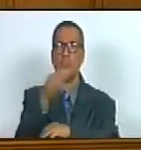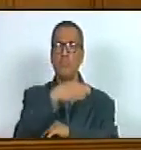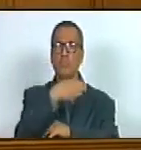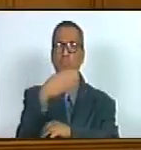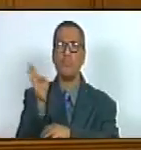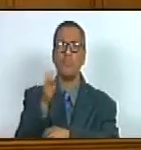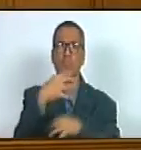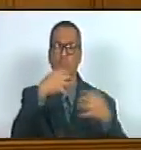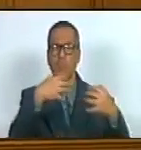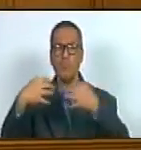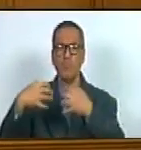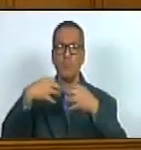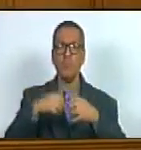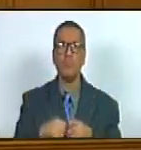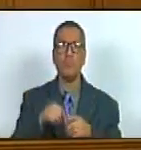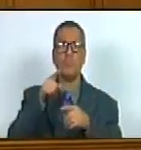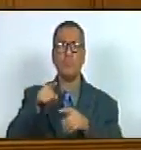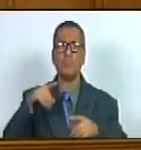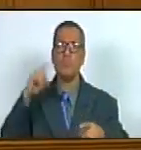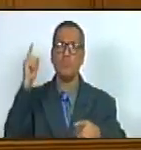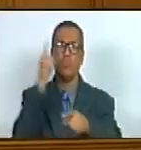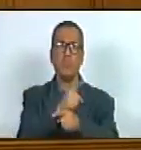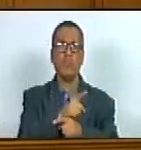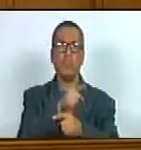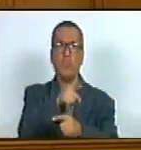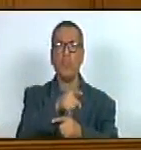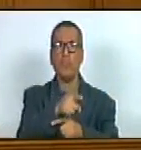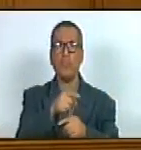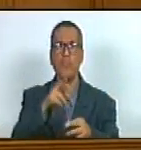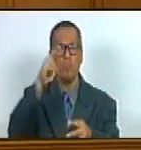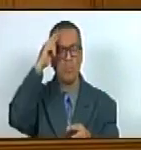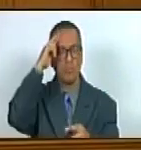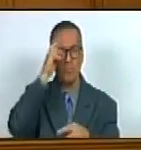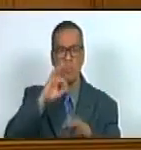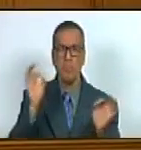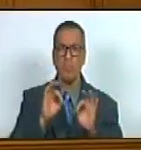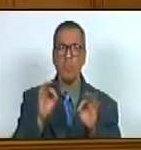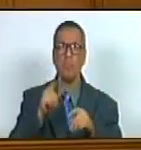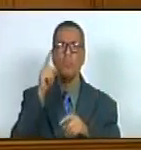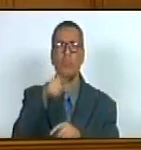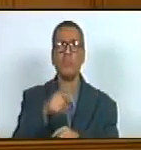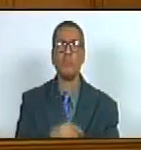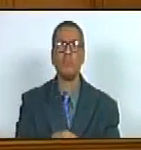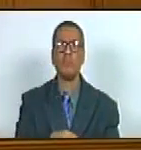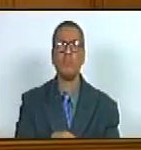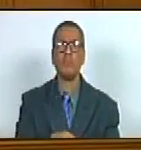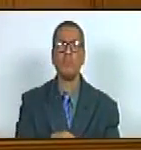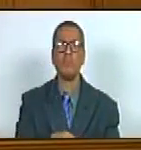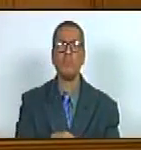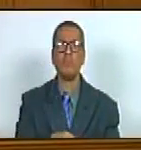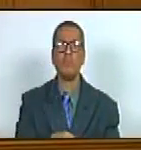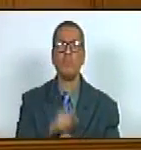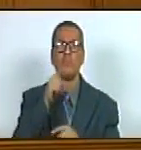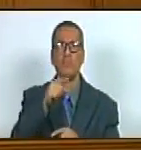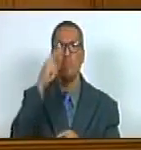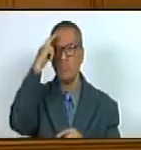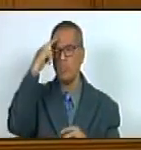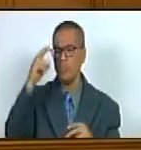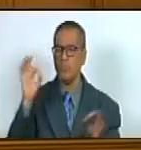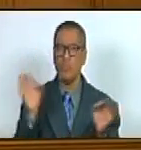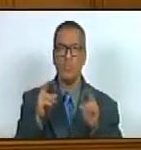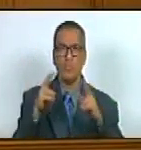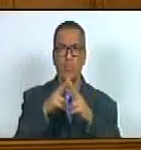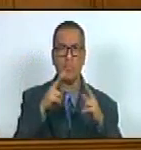de lucha contra el irrespeto contra el desconocimiento